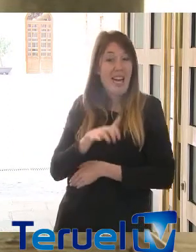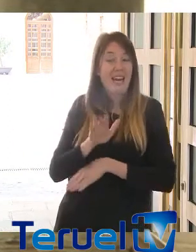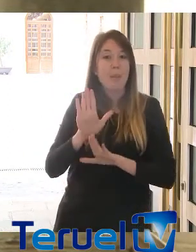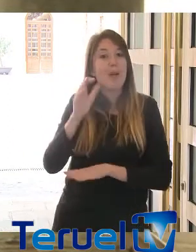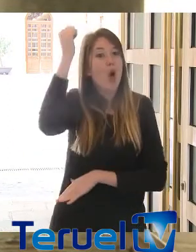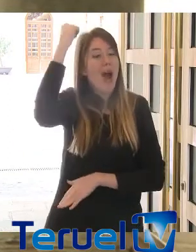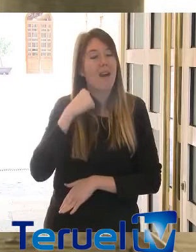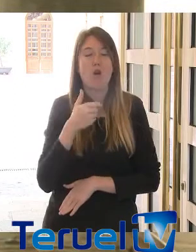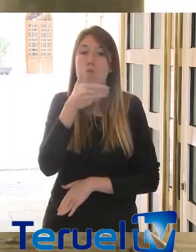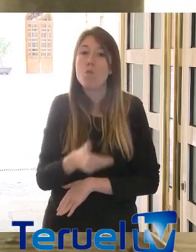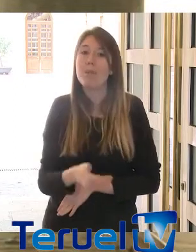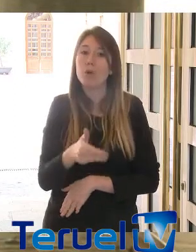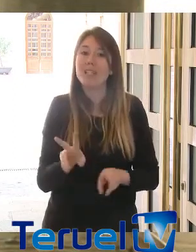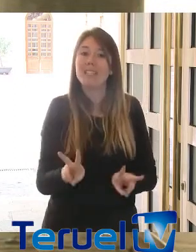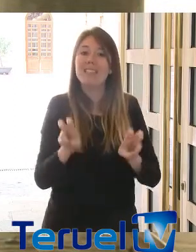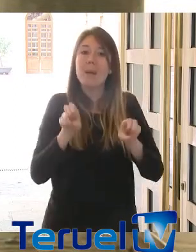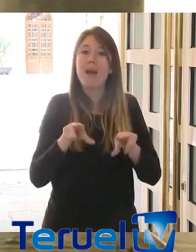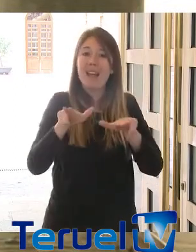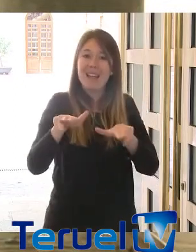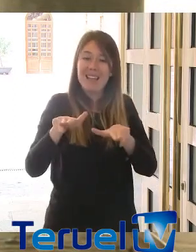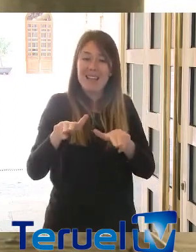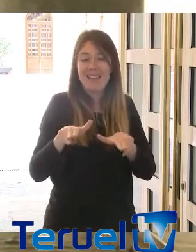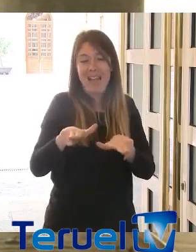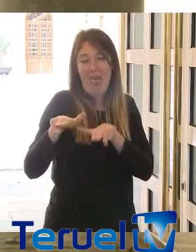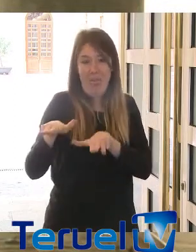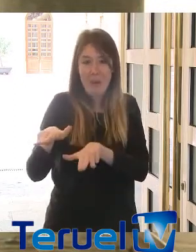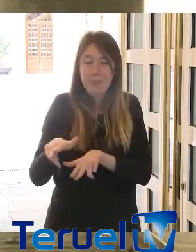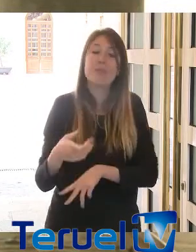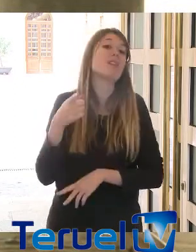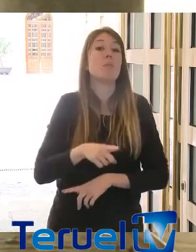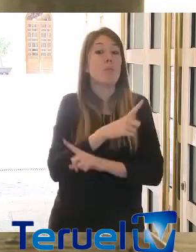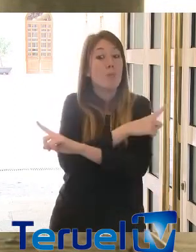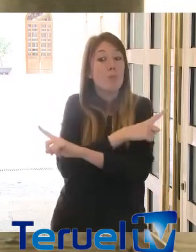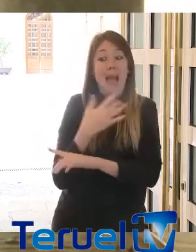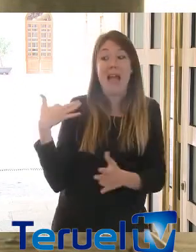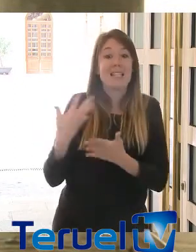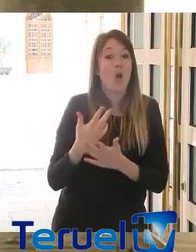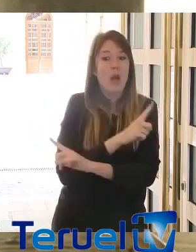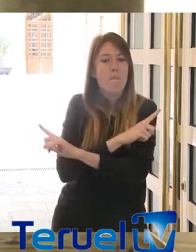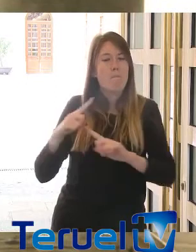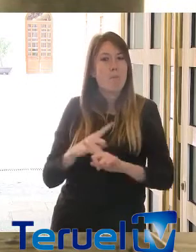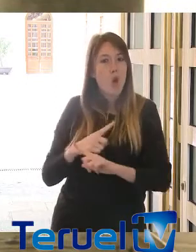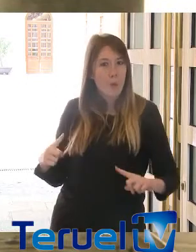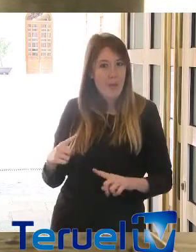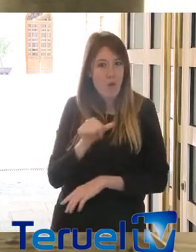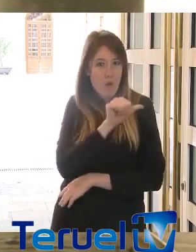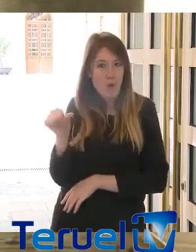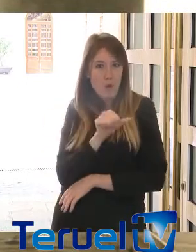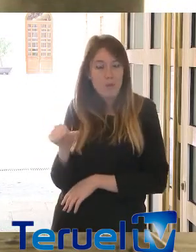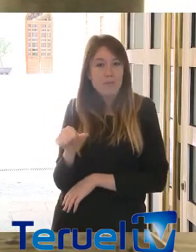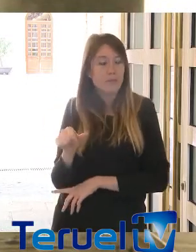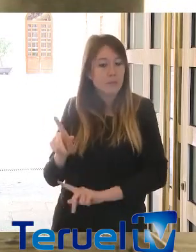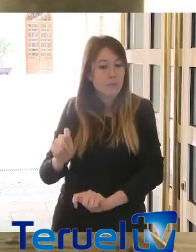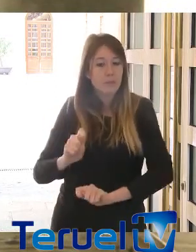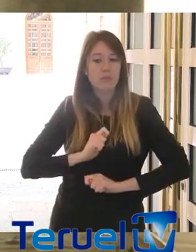en Aragón cobra mucha importancia, toda vez que la prohibición de esa actividad ha supuesto en las últimas semanas un